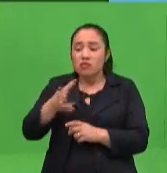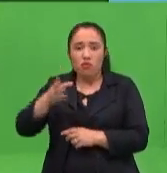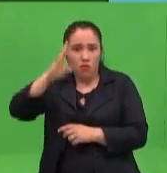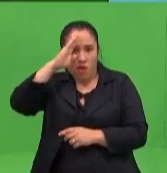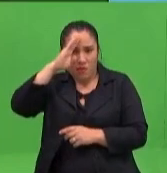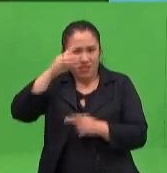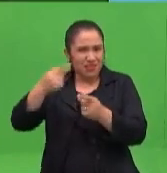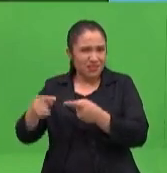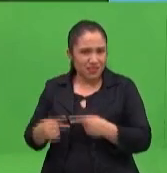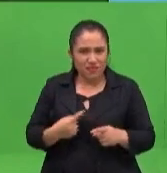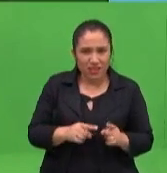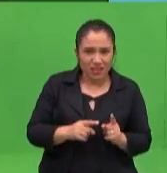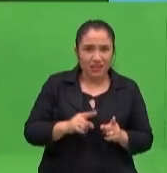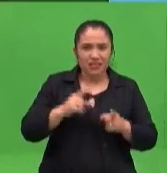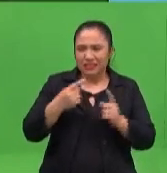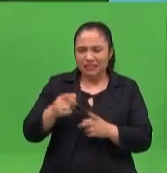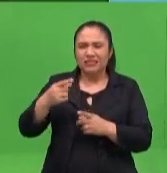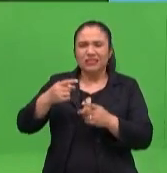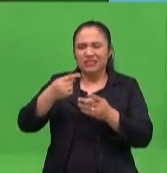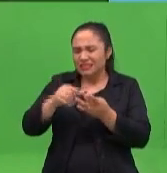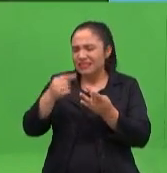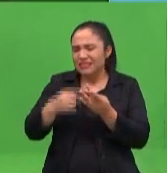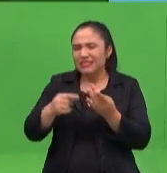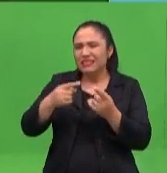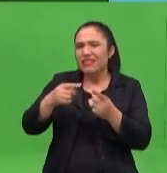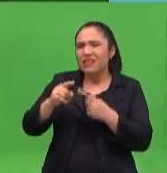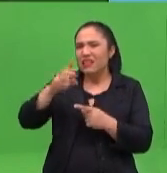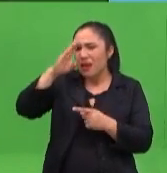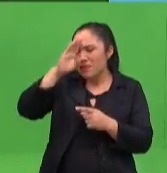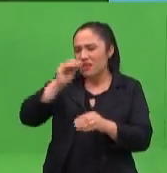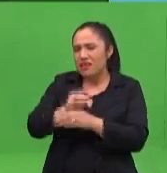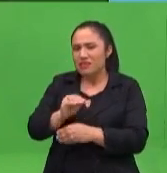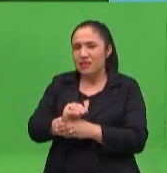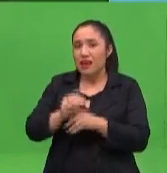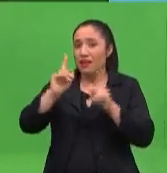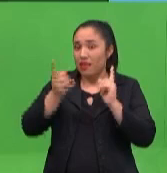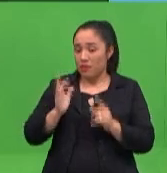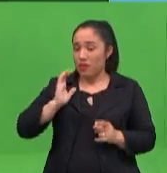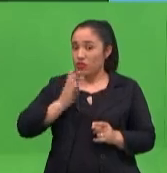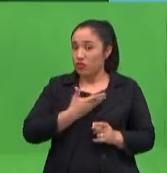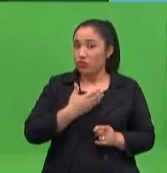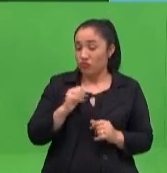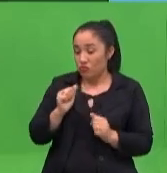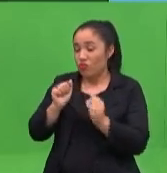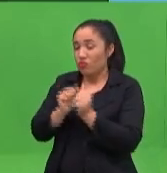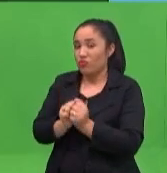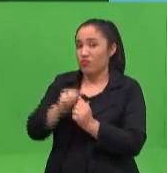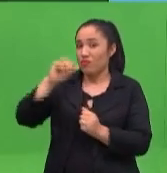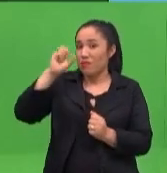montón dependiendo de lo que nosotros hagamos en la casa con ellos, ¿verdad?